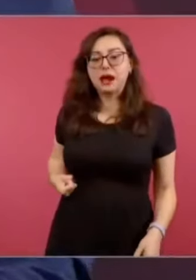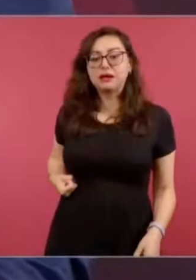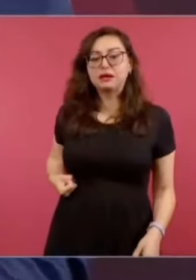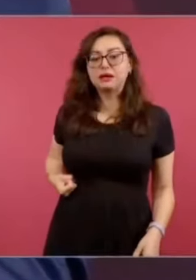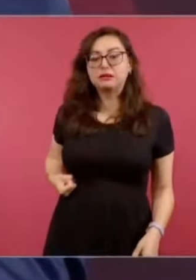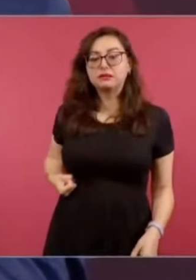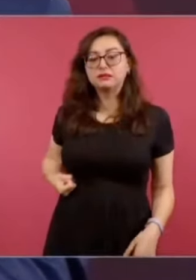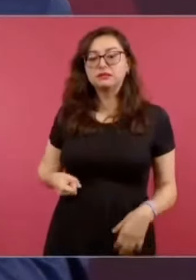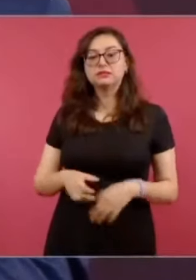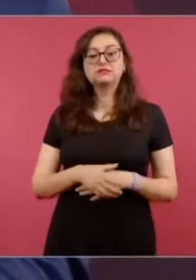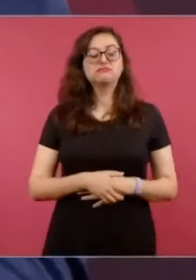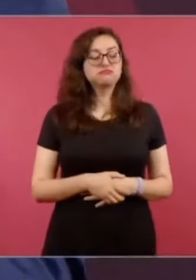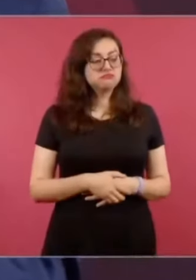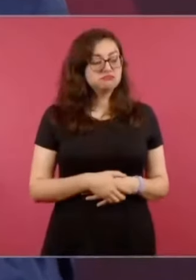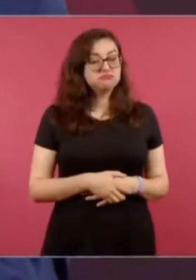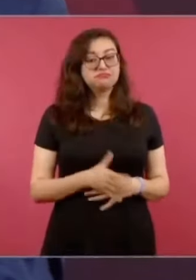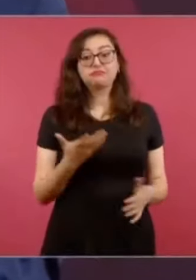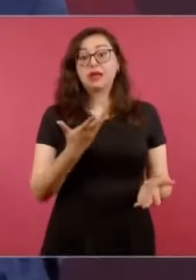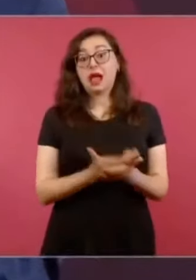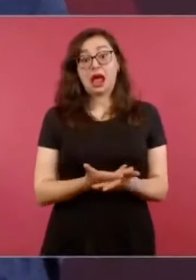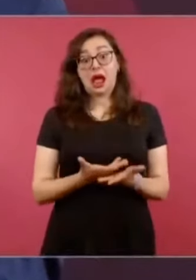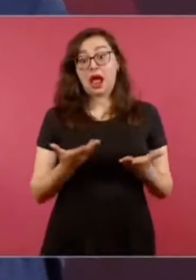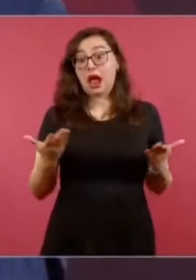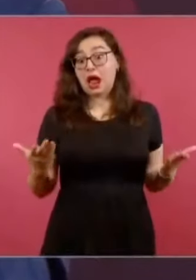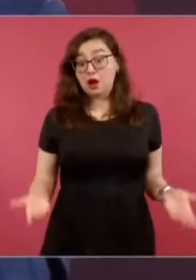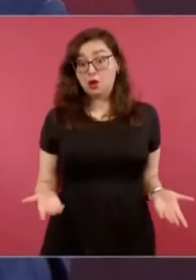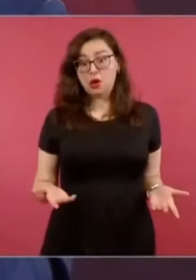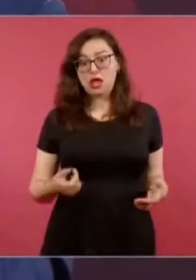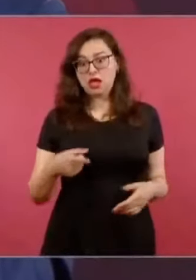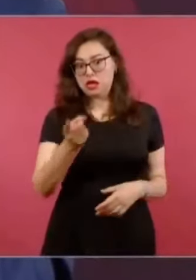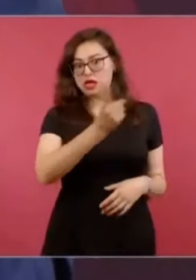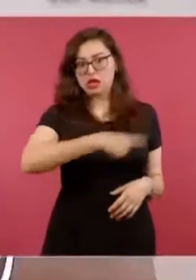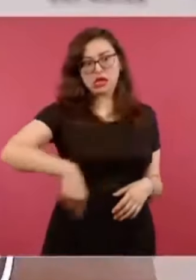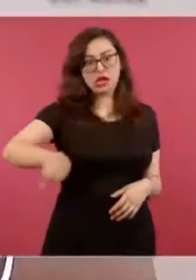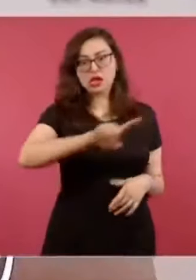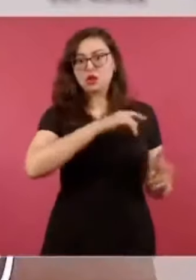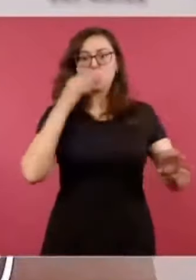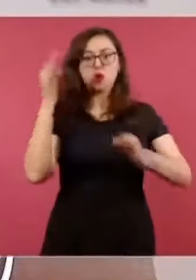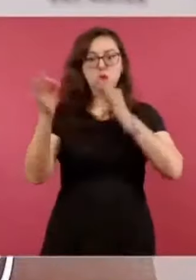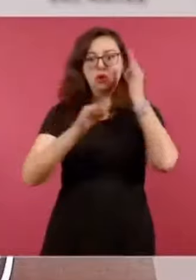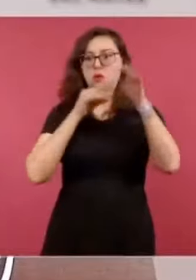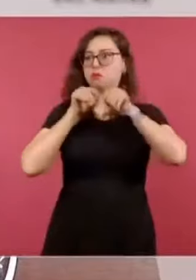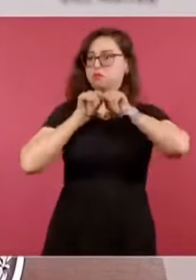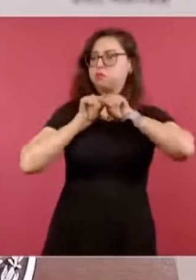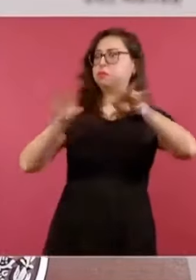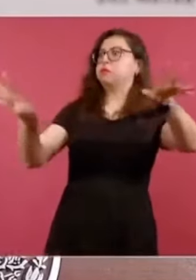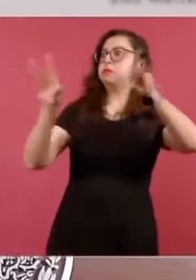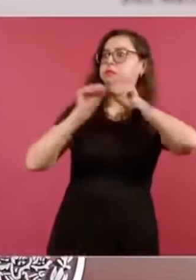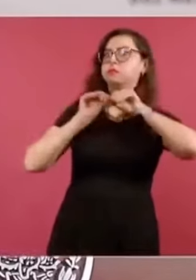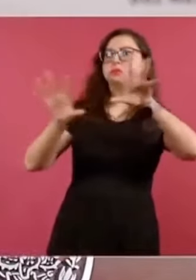Ahora no, no estamos pidiendo tampoco eso.